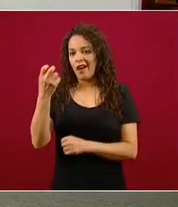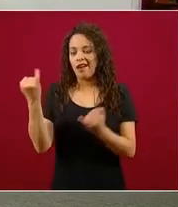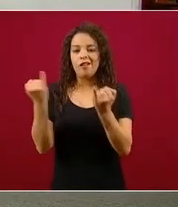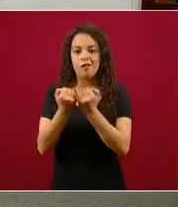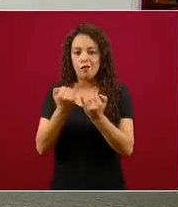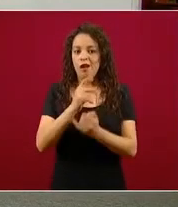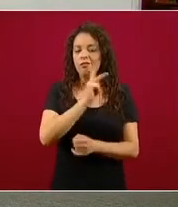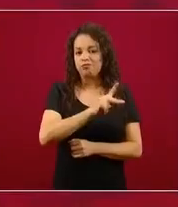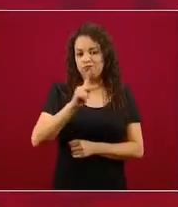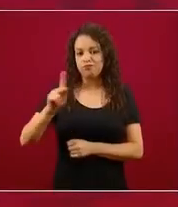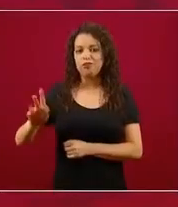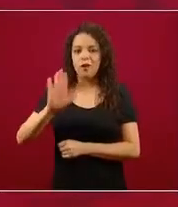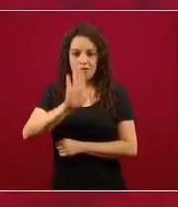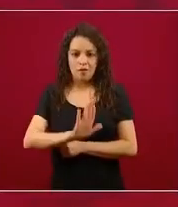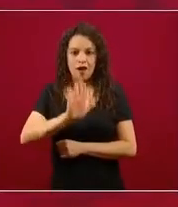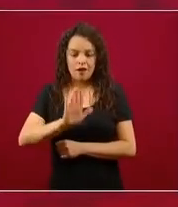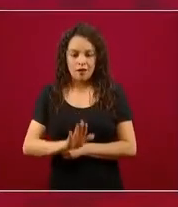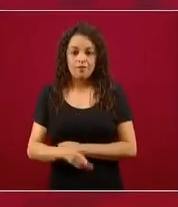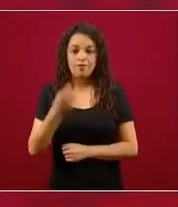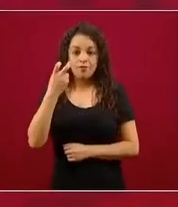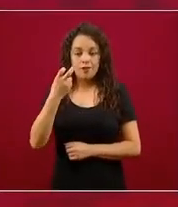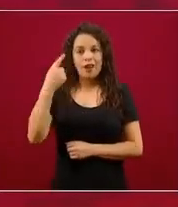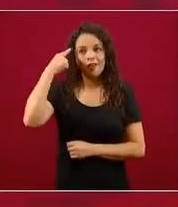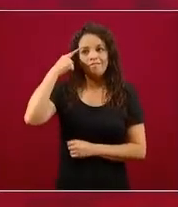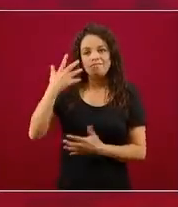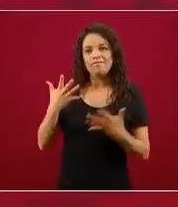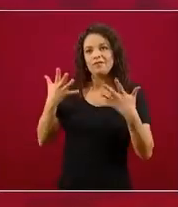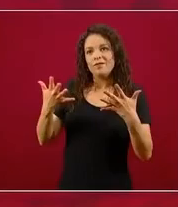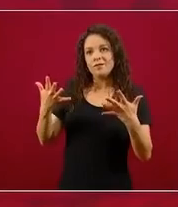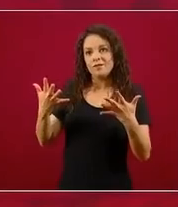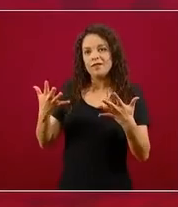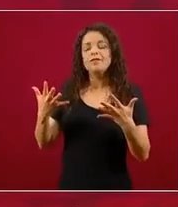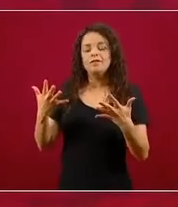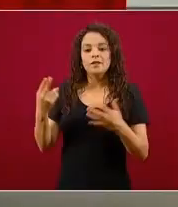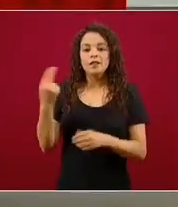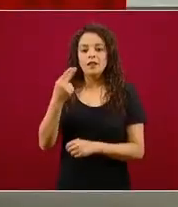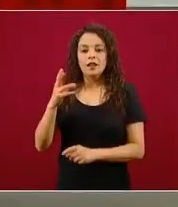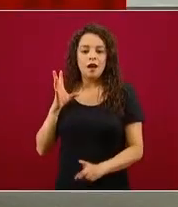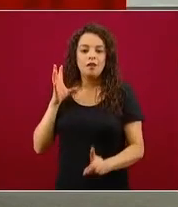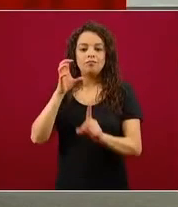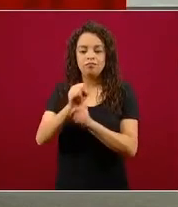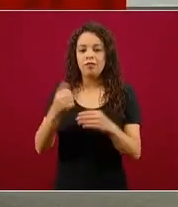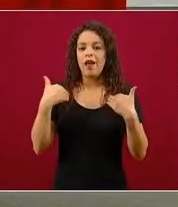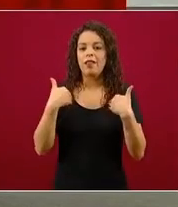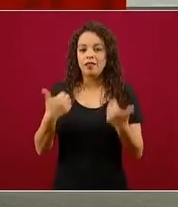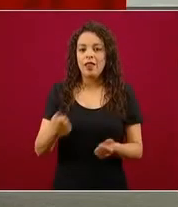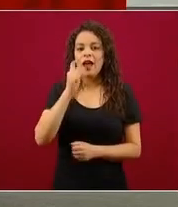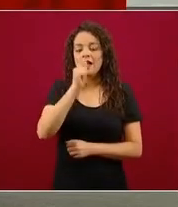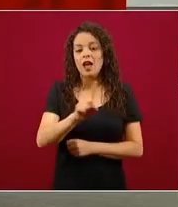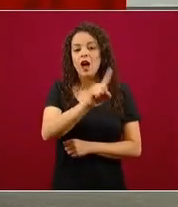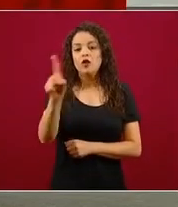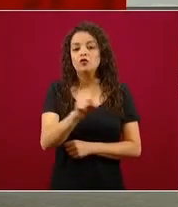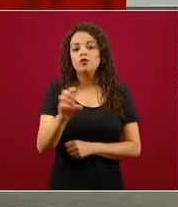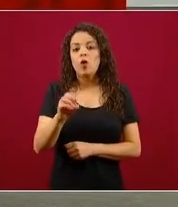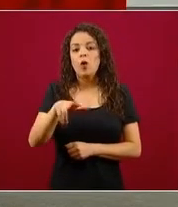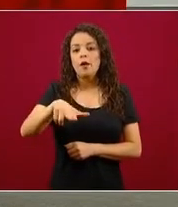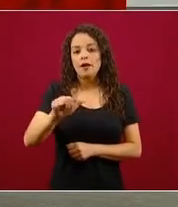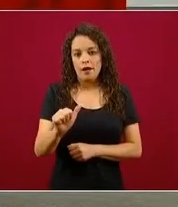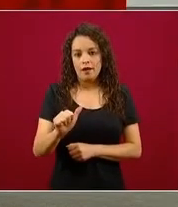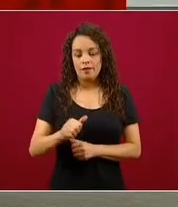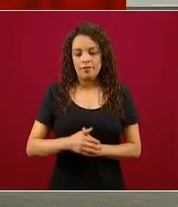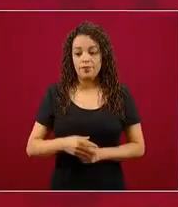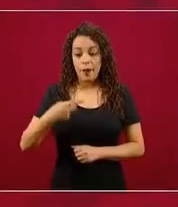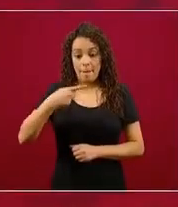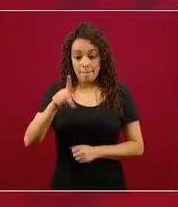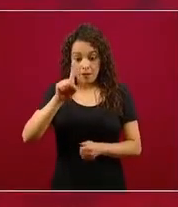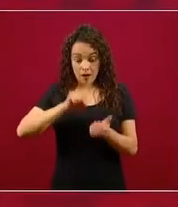lo deseable es abordarlas como zonas, pero la responsabilidad administrativa es